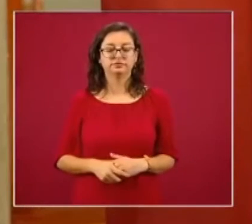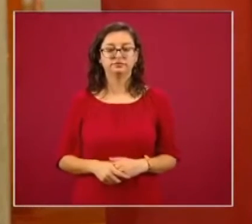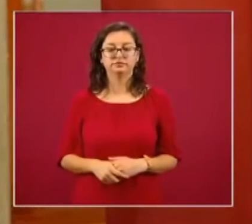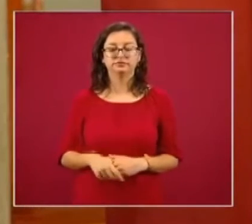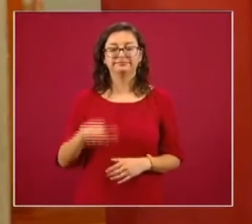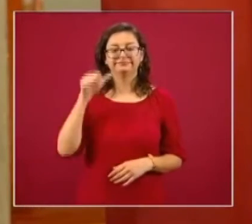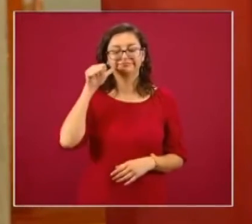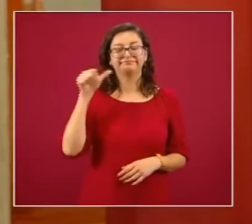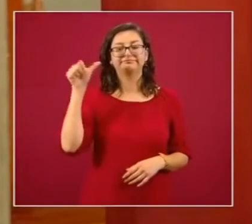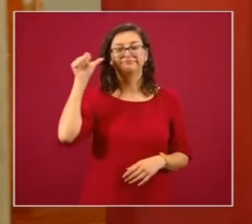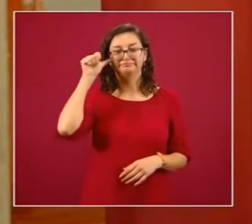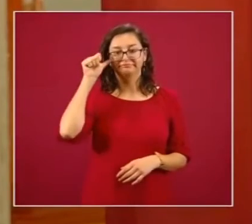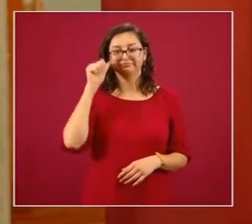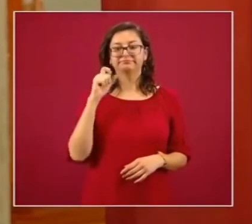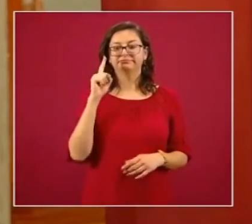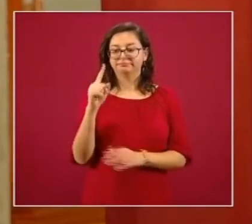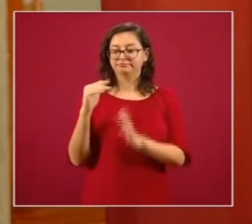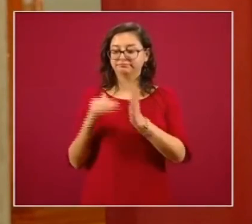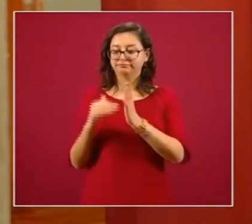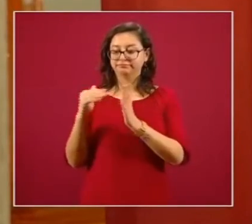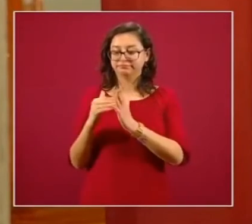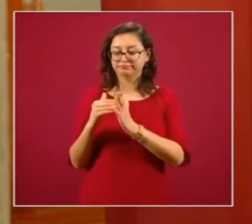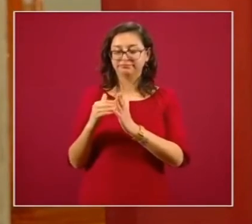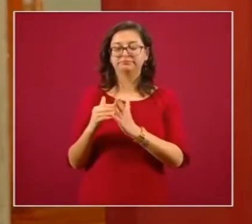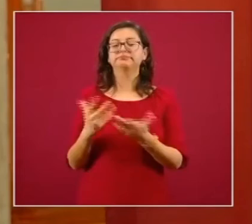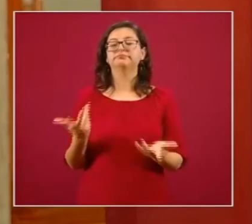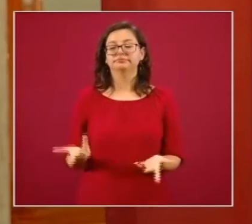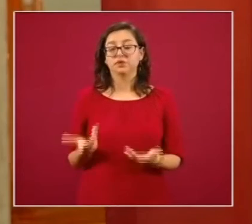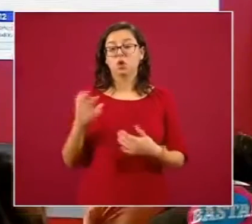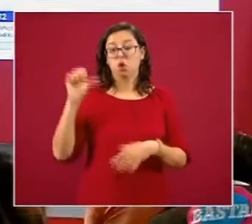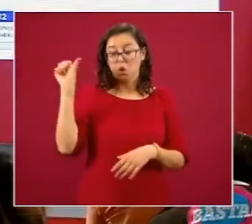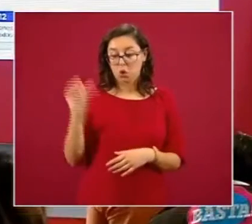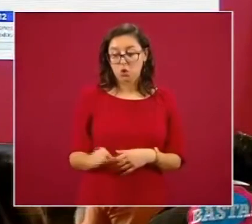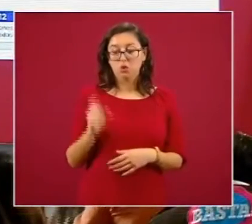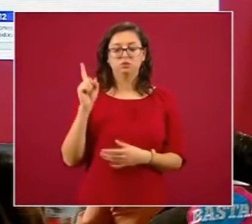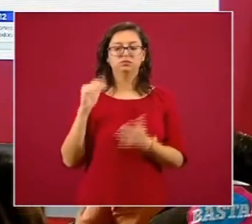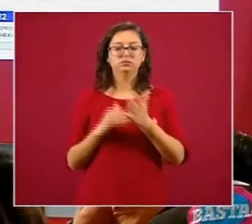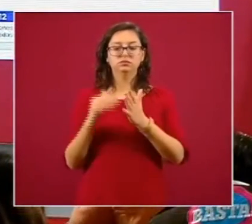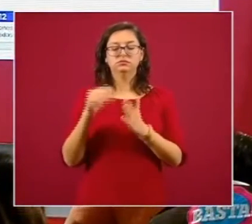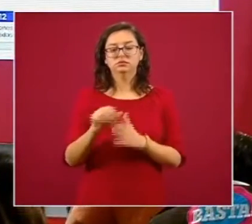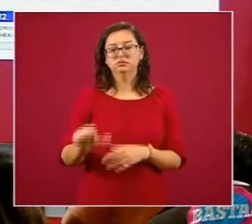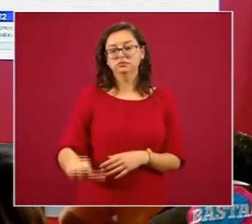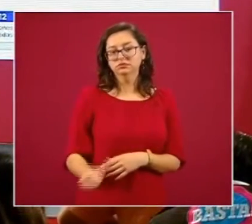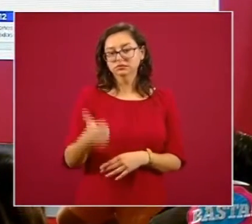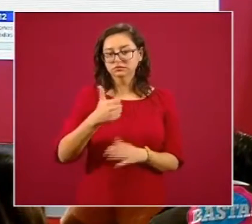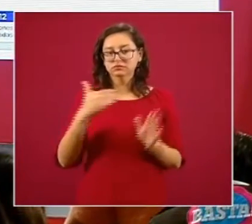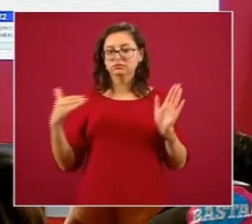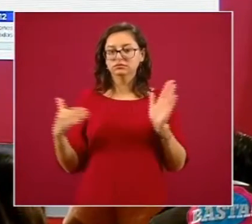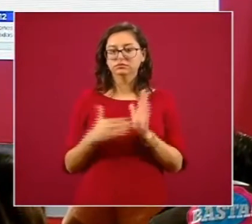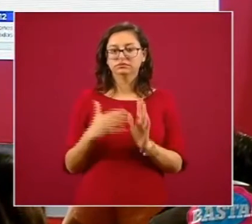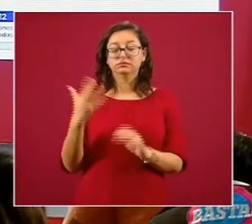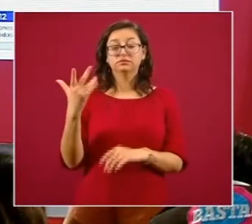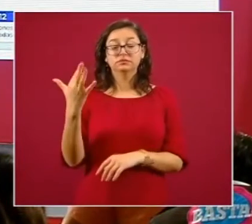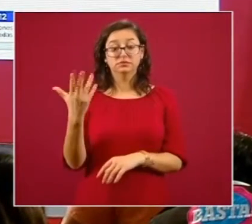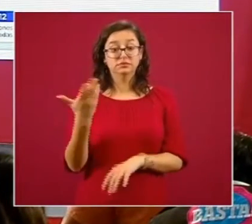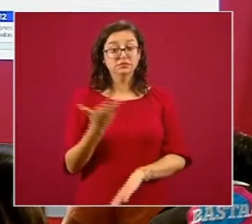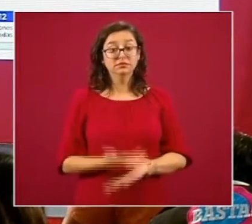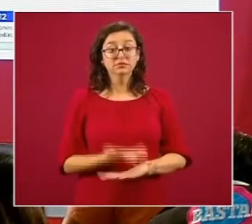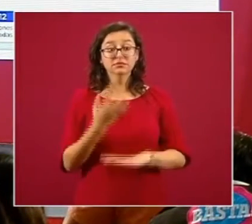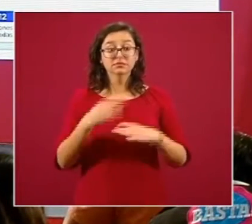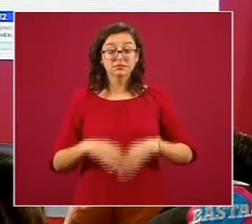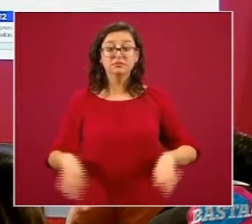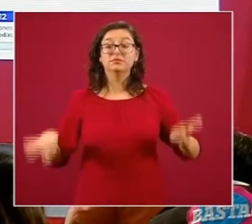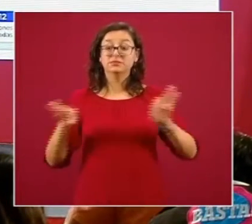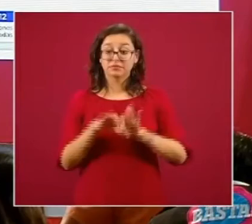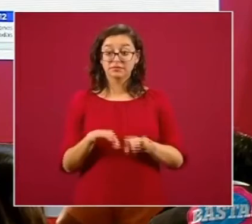ayer el millón, precisamente, hoy actualizamos a un millón once mil cincuenta. Y este dato también es relevante porque